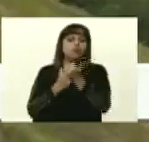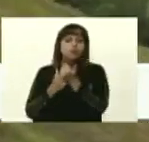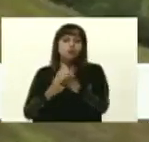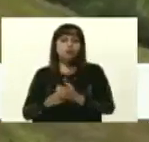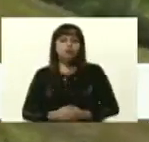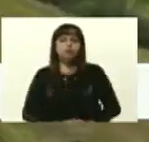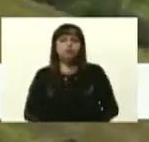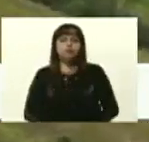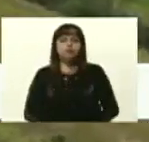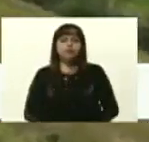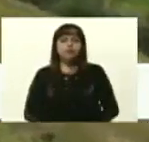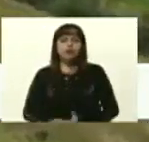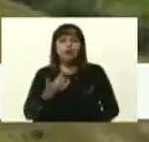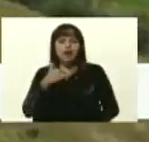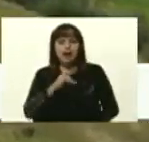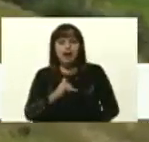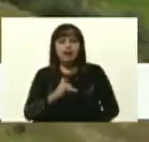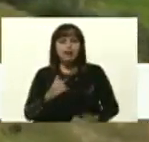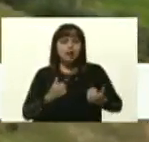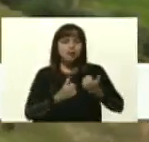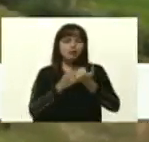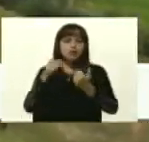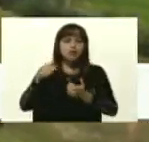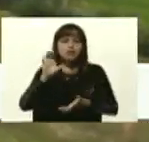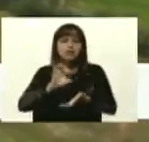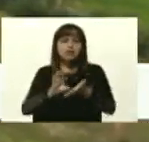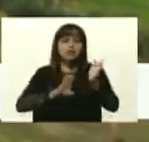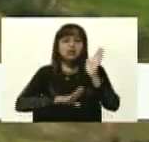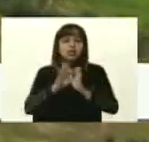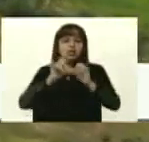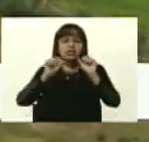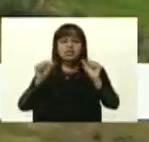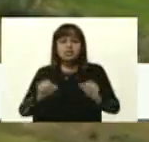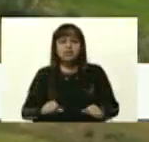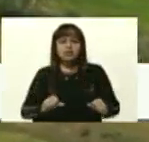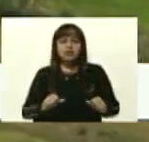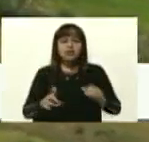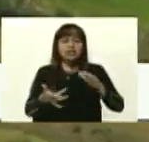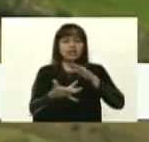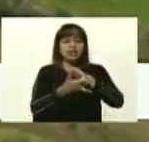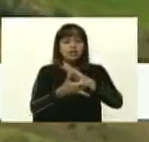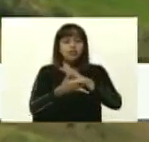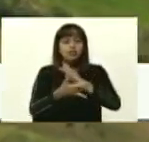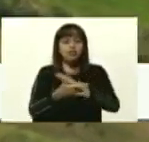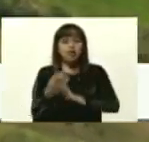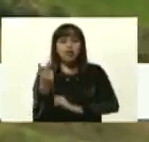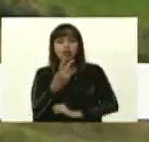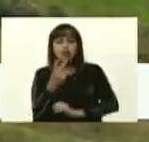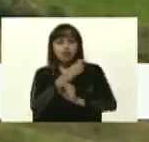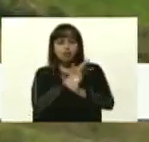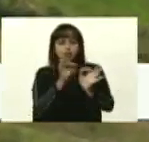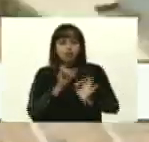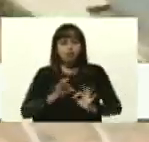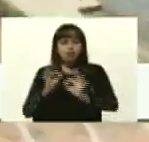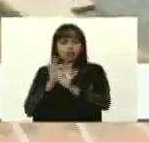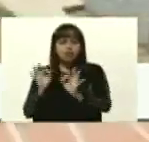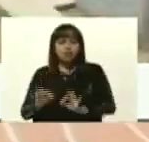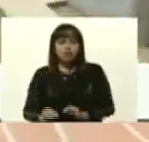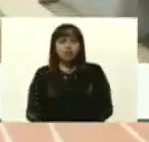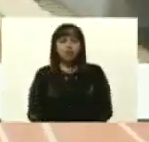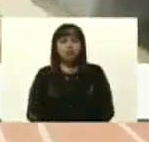en este centro de desarrollo de sistemas de tecnología, que tiene dos componentes, presidente.